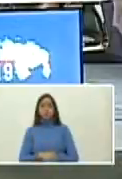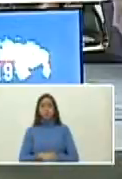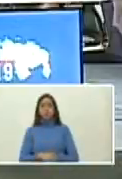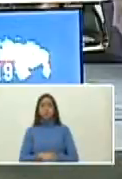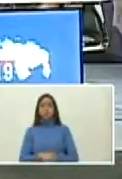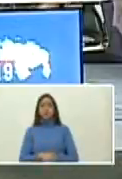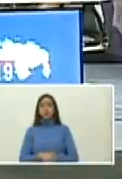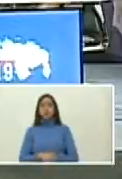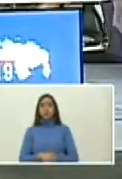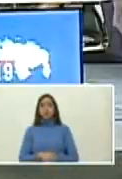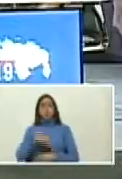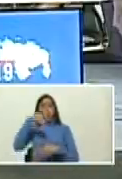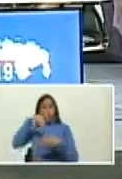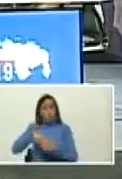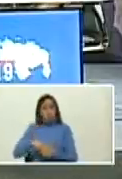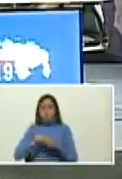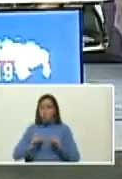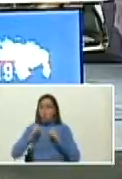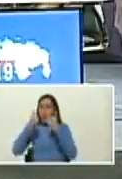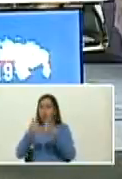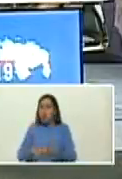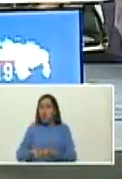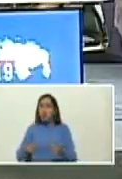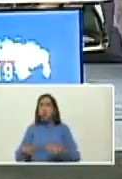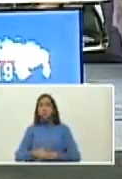las cuarentenas fueron a partir de